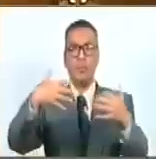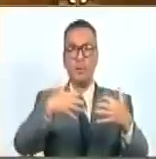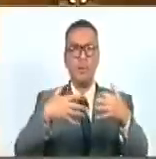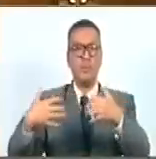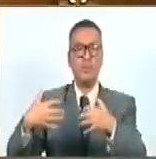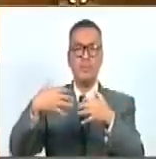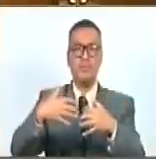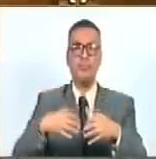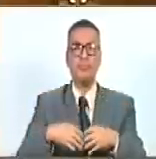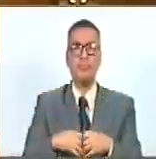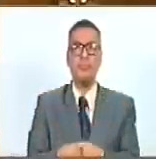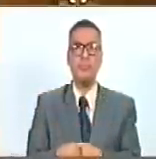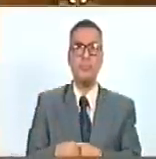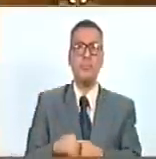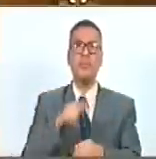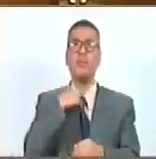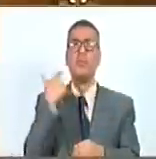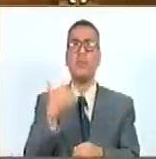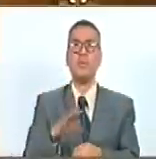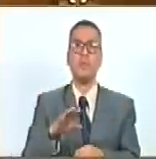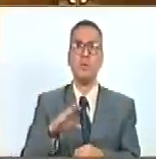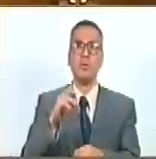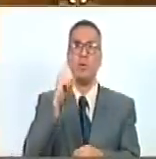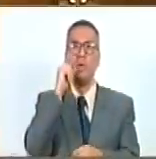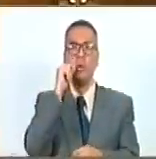fallece un joven